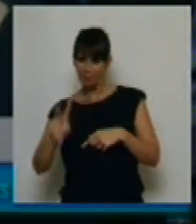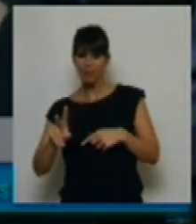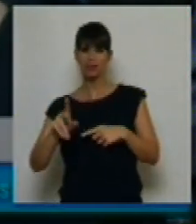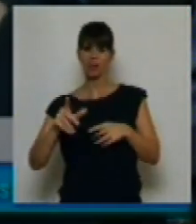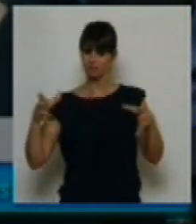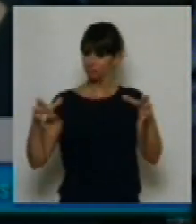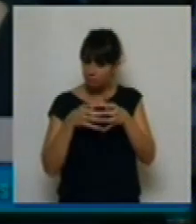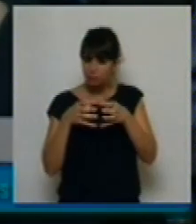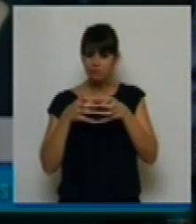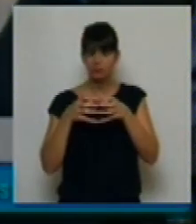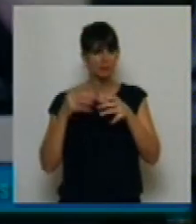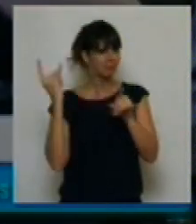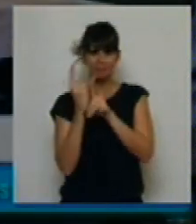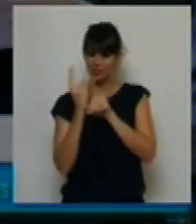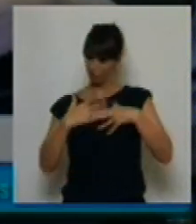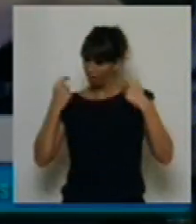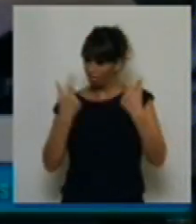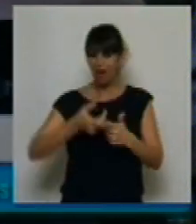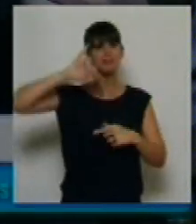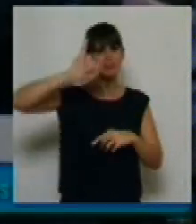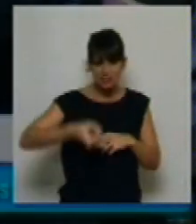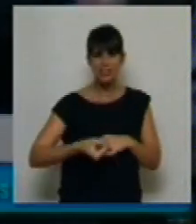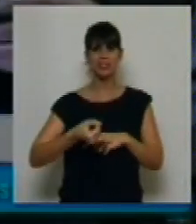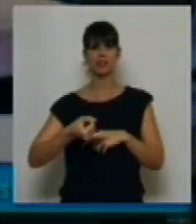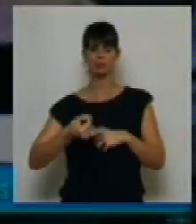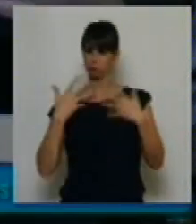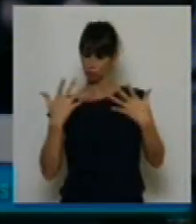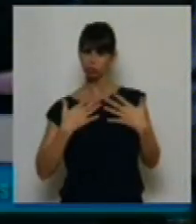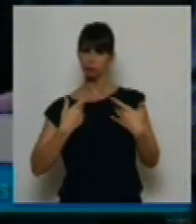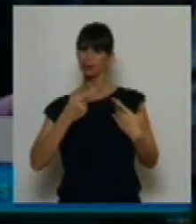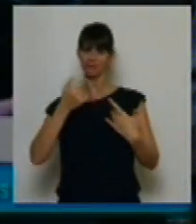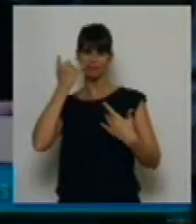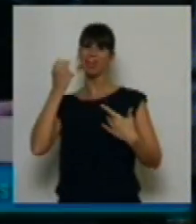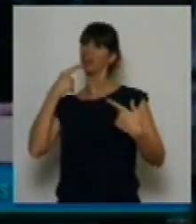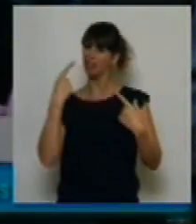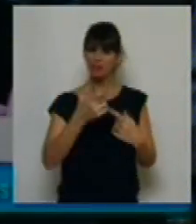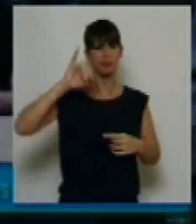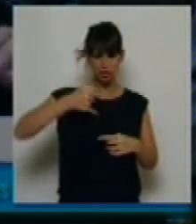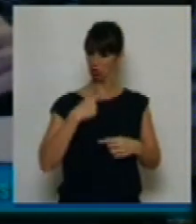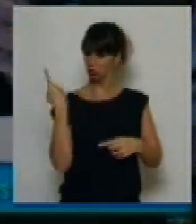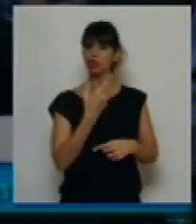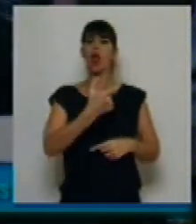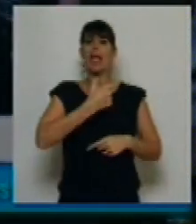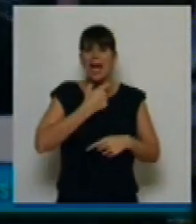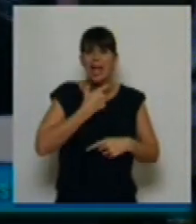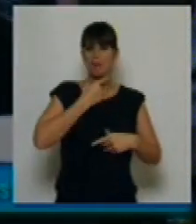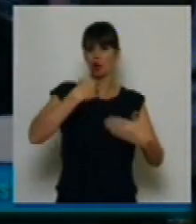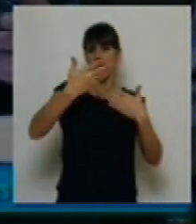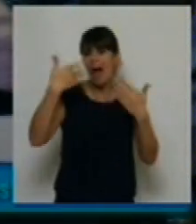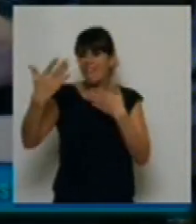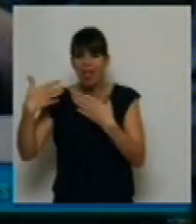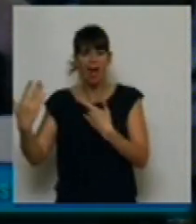absolutamente dispuesto, se lo dijimos explícitamente, nosotros tenemos voluntad de construir sesiones